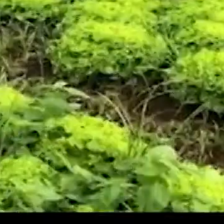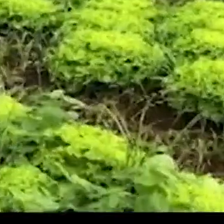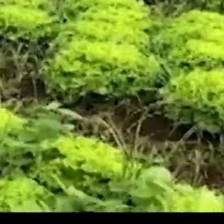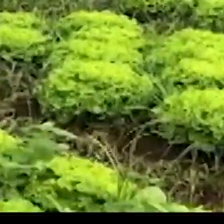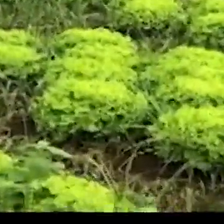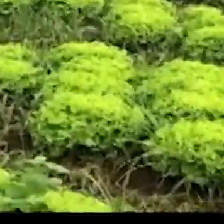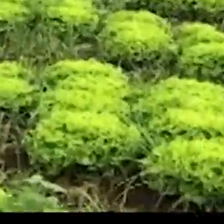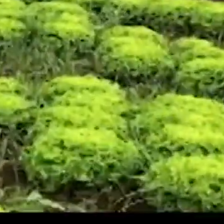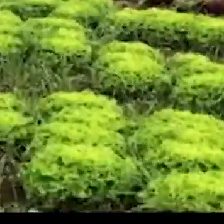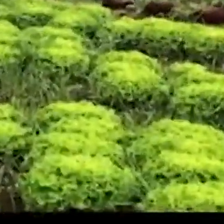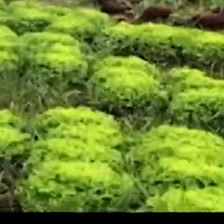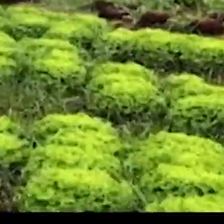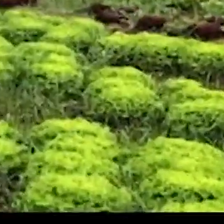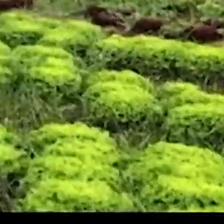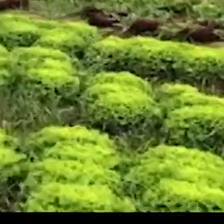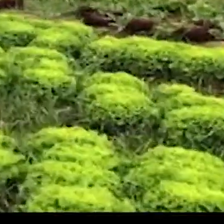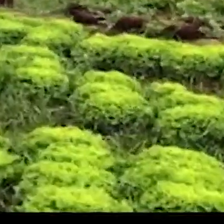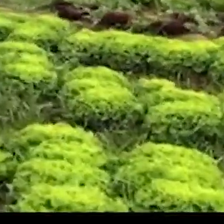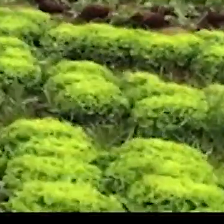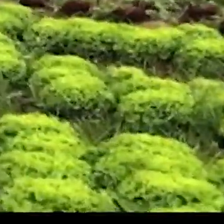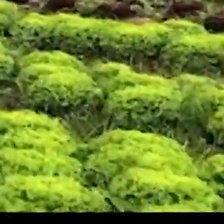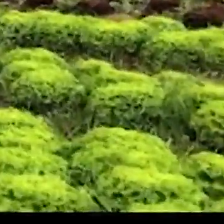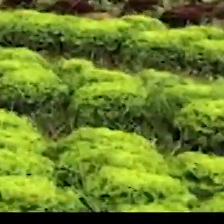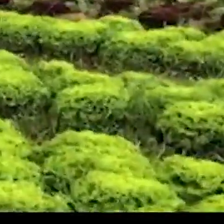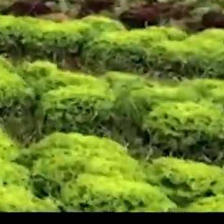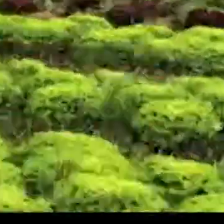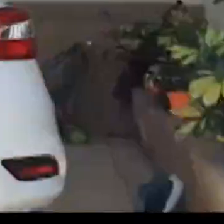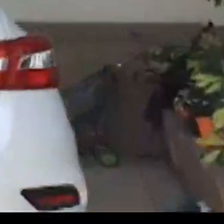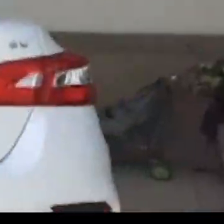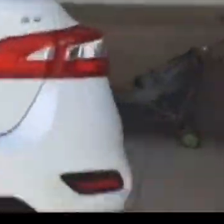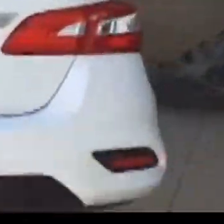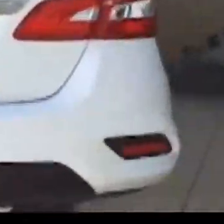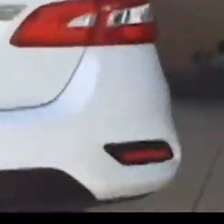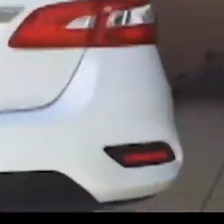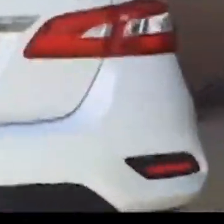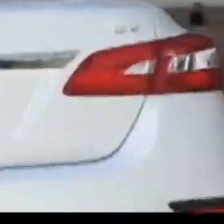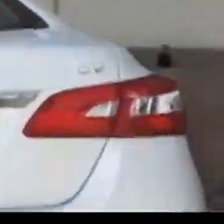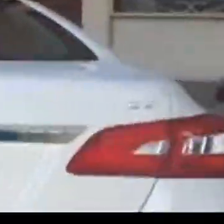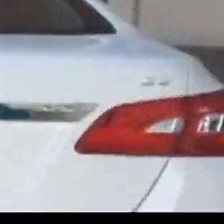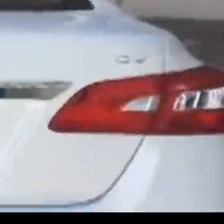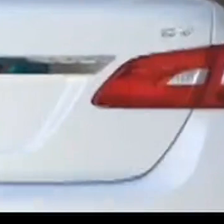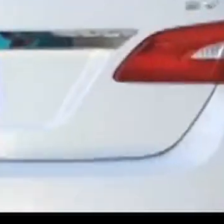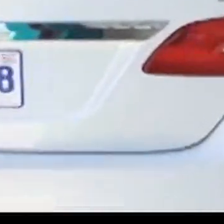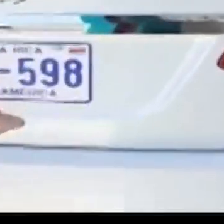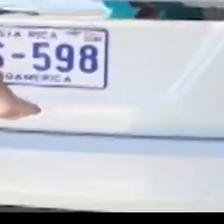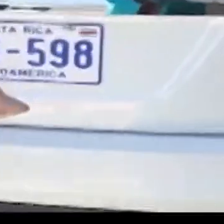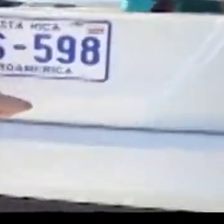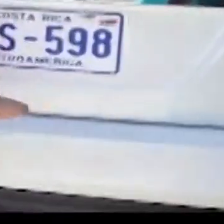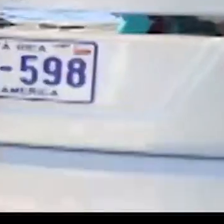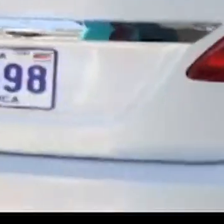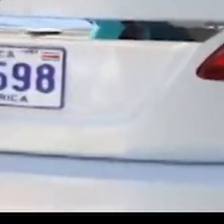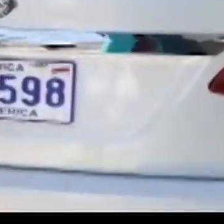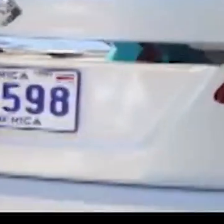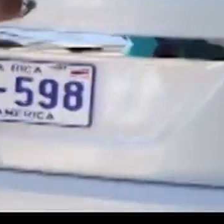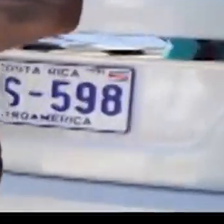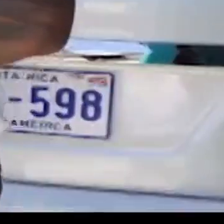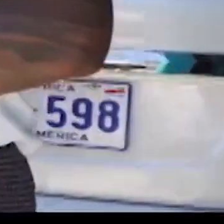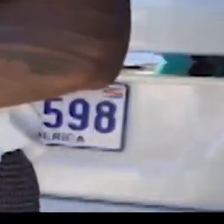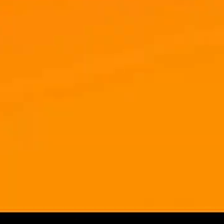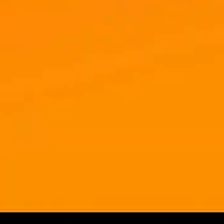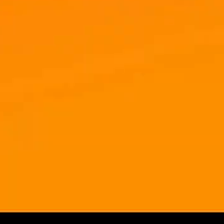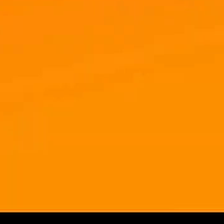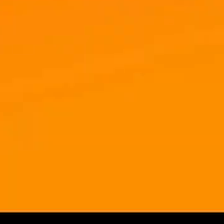En tiempos difíciles, seguimos trabajando por su bienestar. En el Banco Popular, hemos realizado acciones con compromiso y